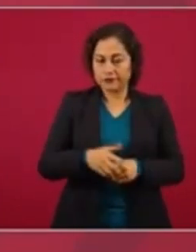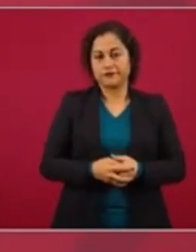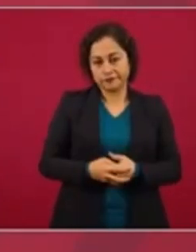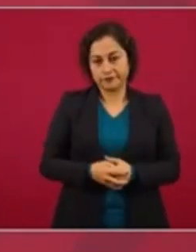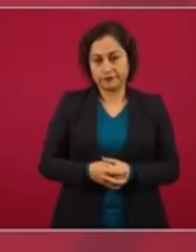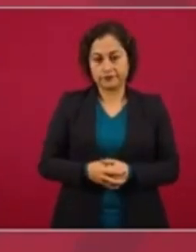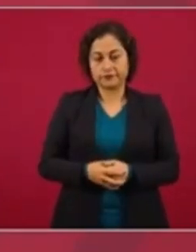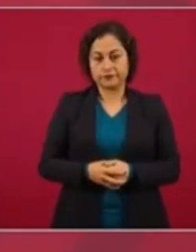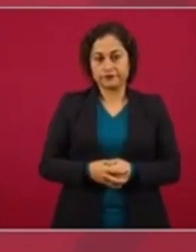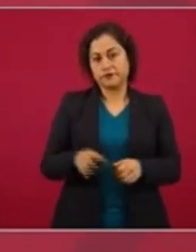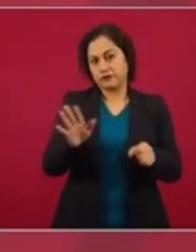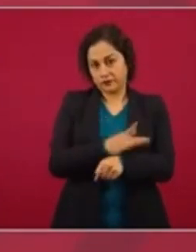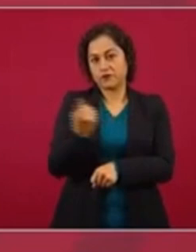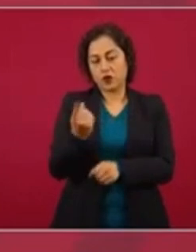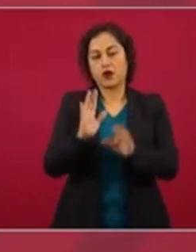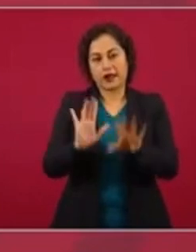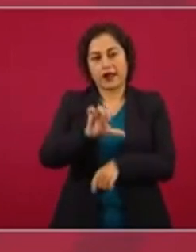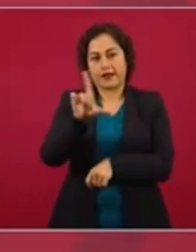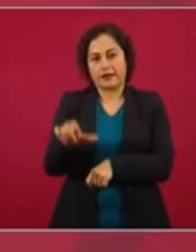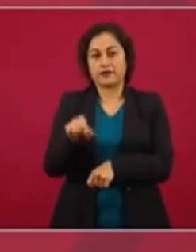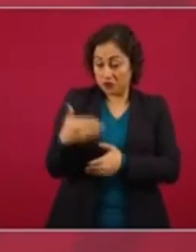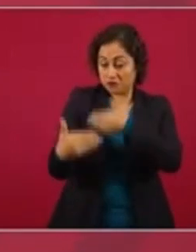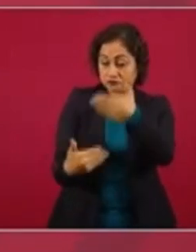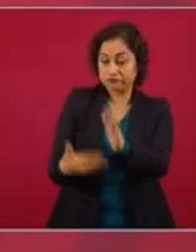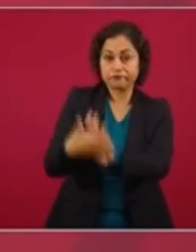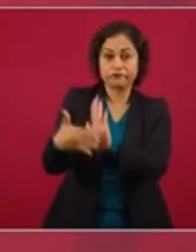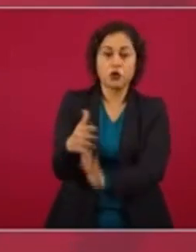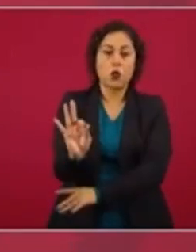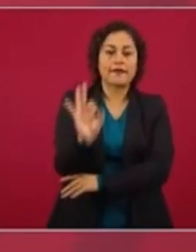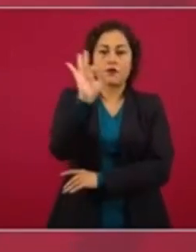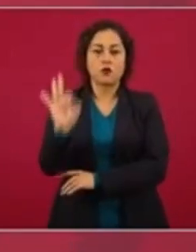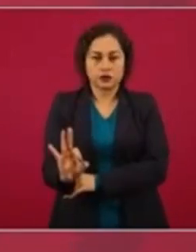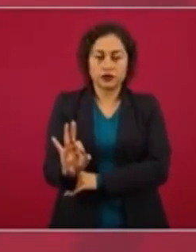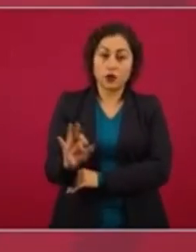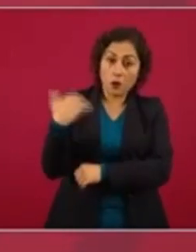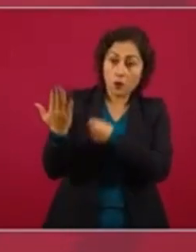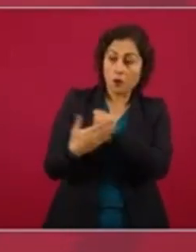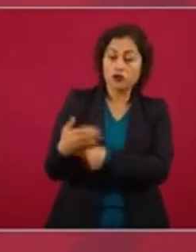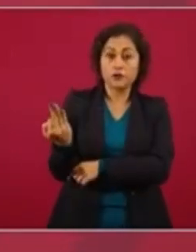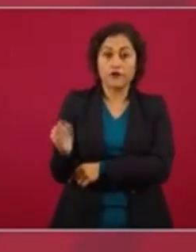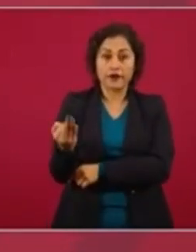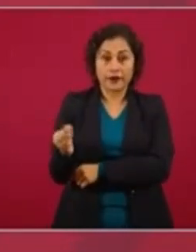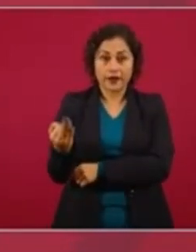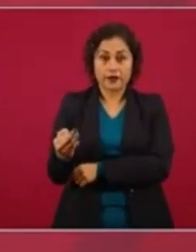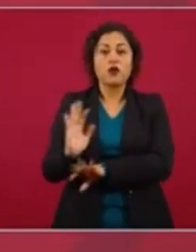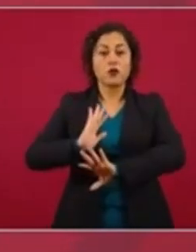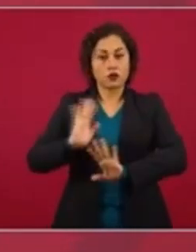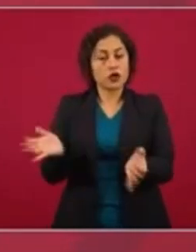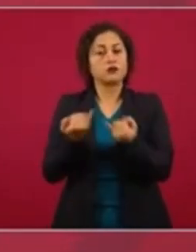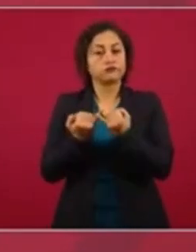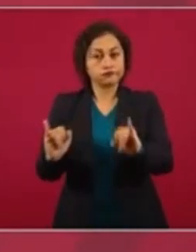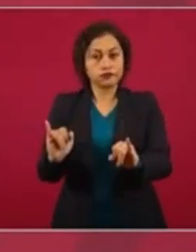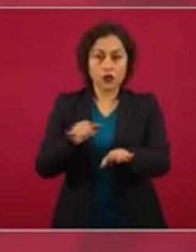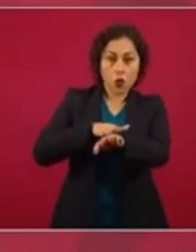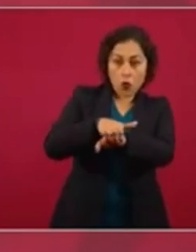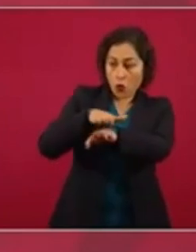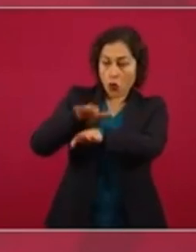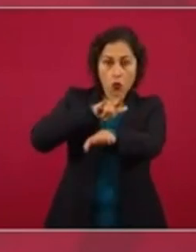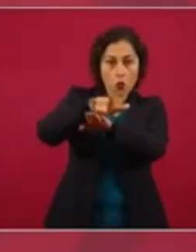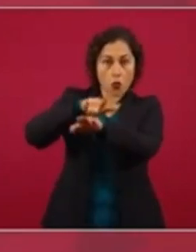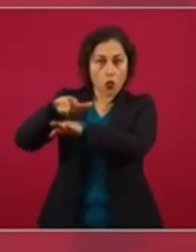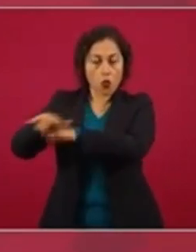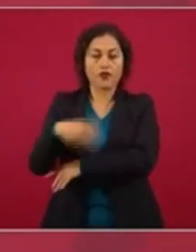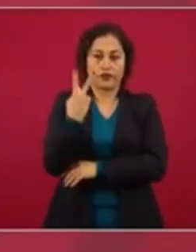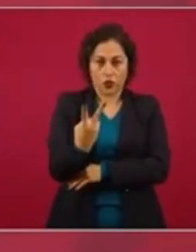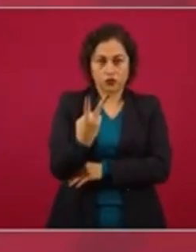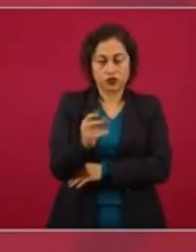ante la decisión de que se cerrara la base aérea de Santa Lucía. De febrero, del año próximo, ya se va a inaugurar la pista, dos pistas, y